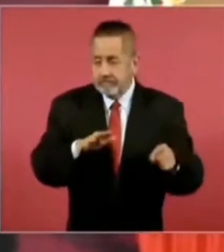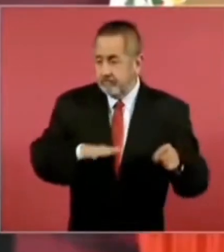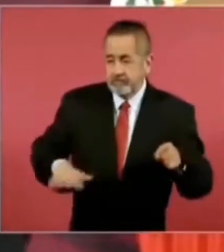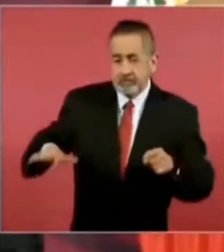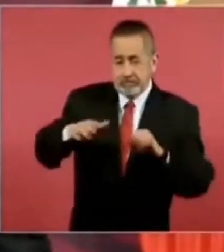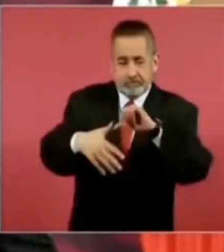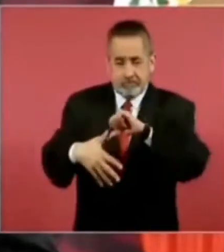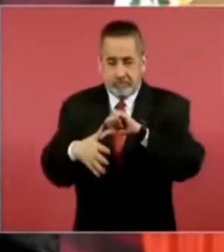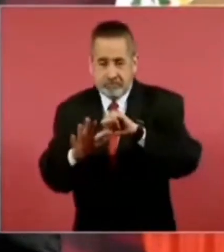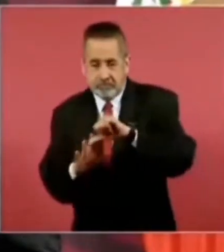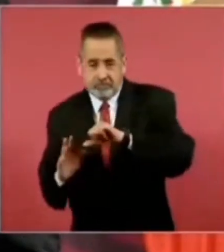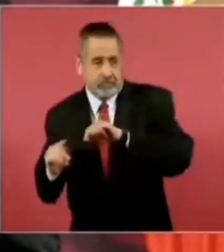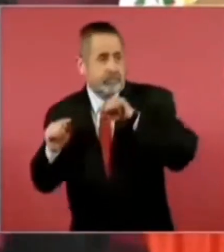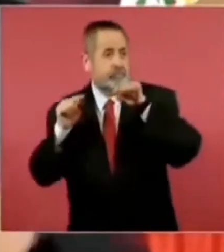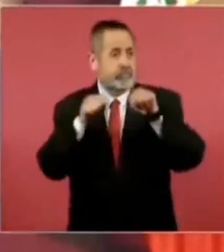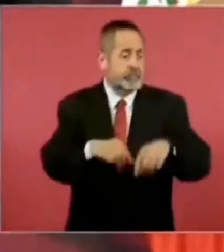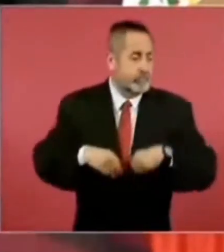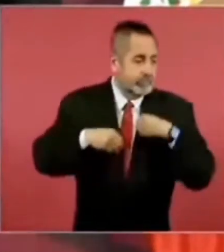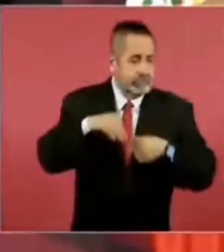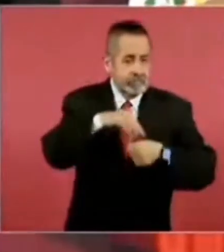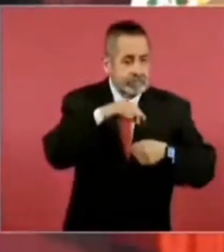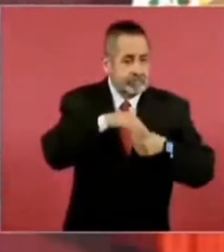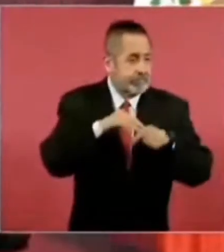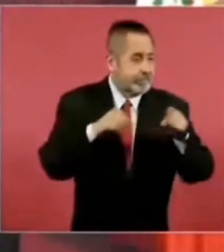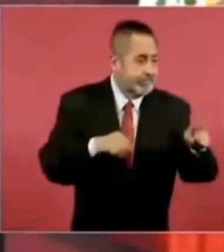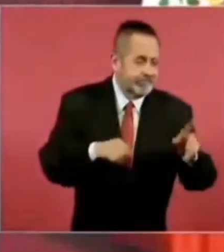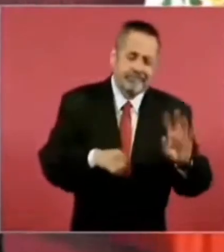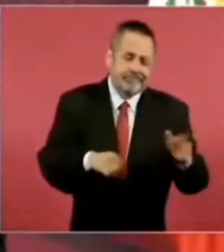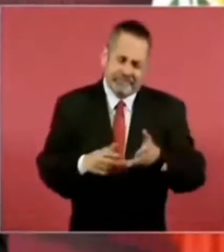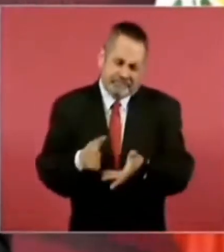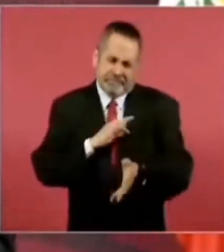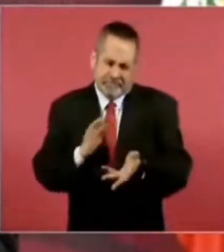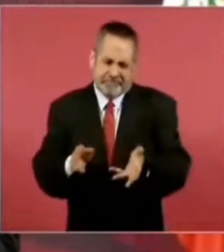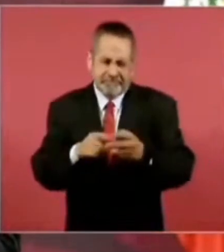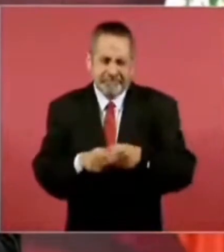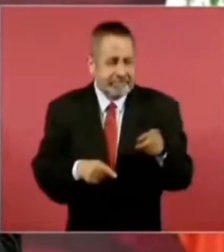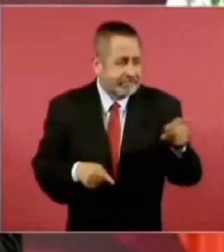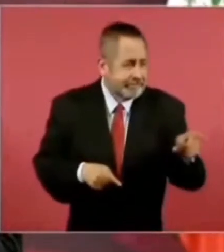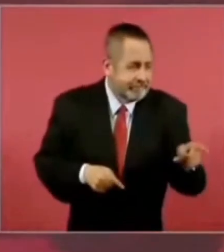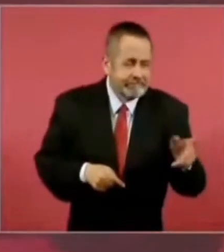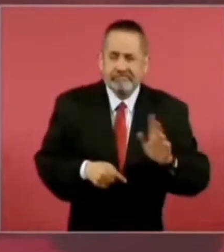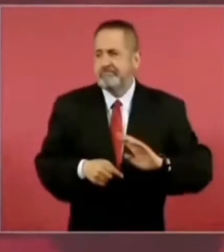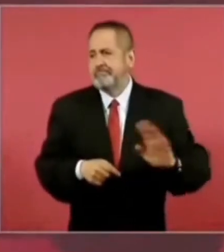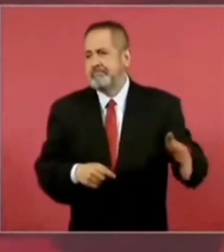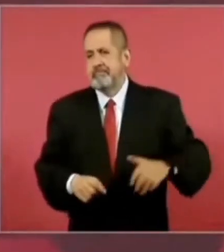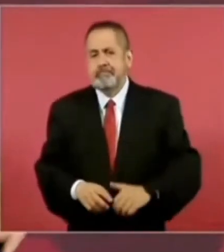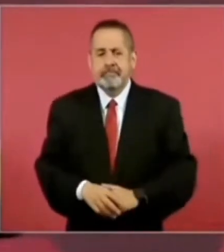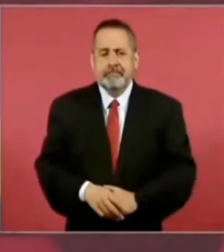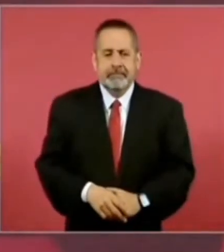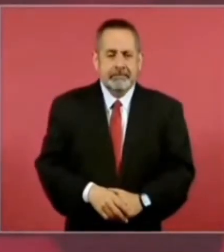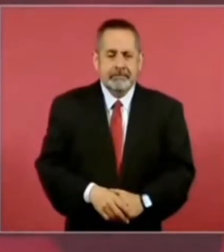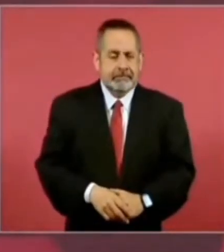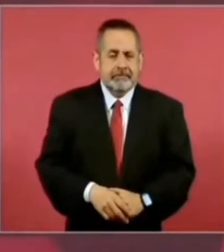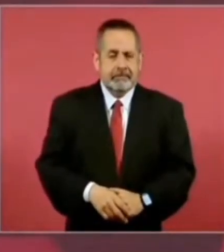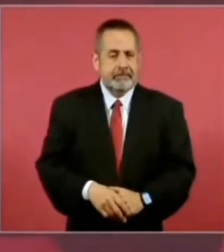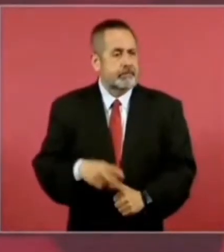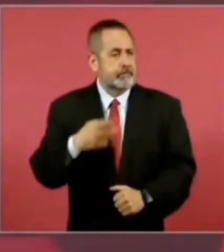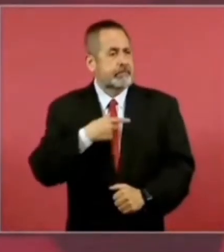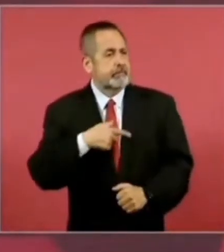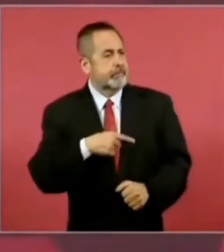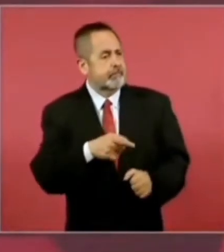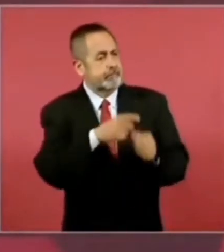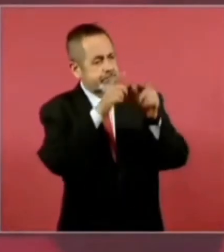Pueden hacerlo, desde luego, por una persona